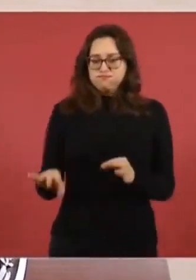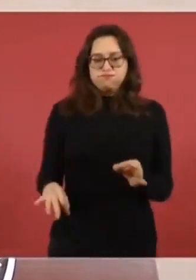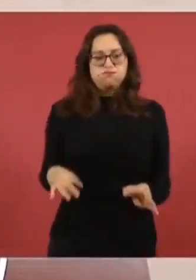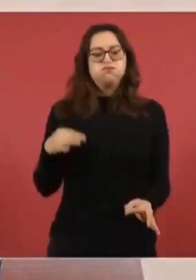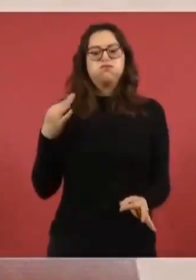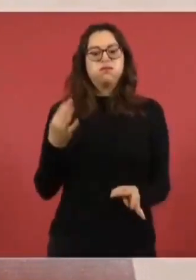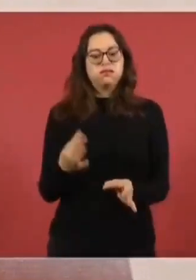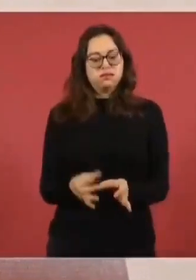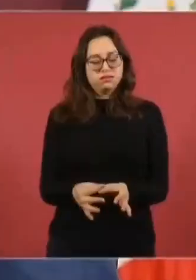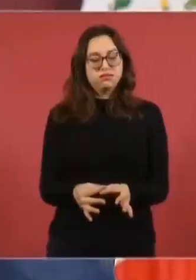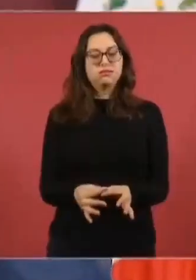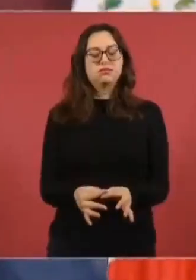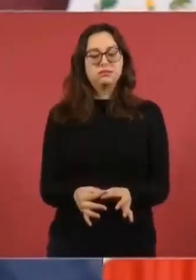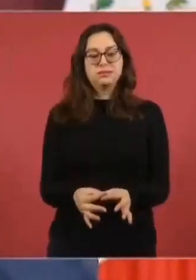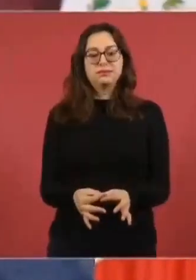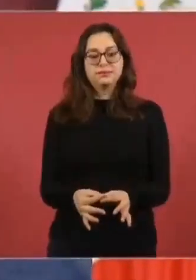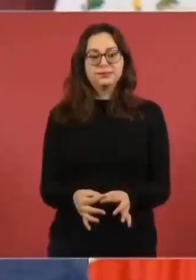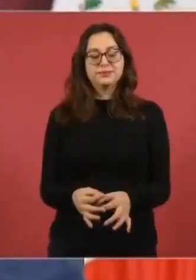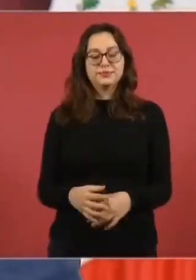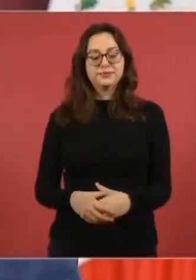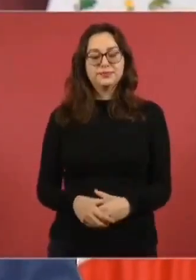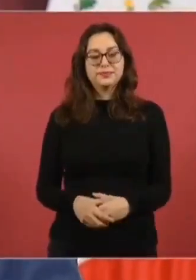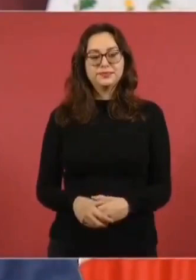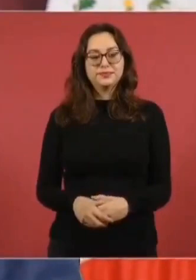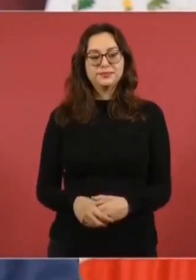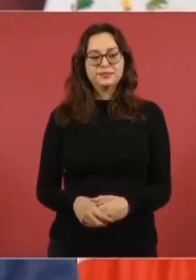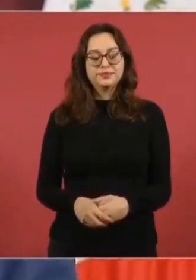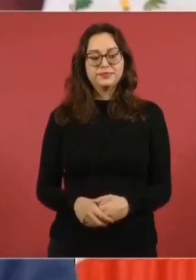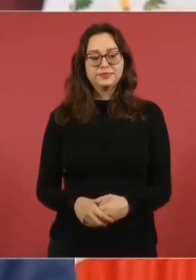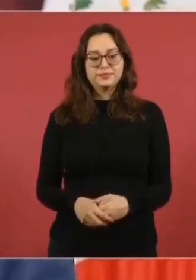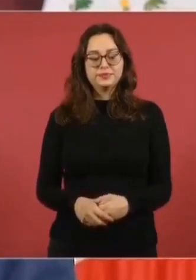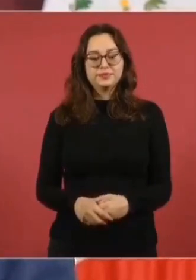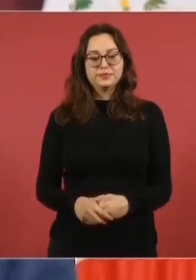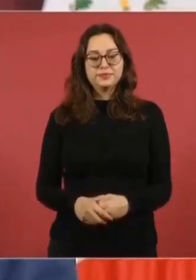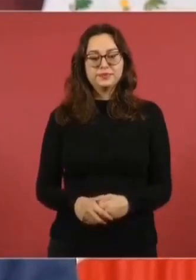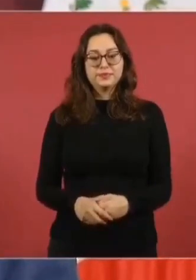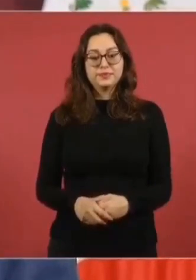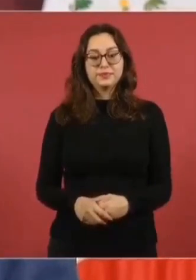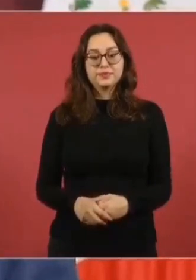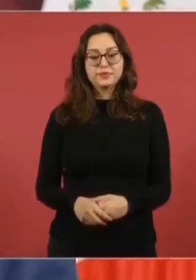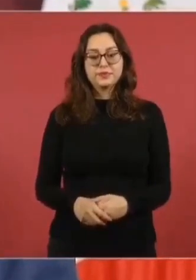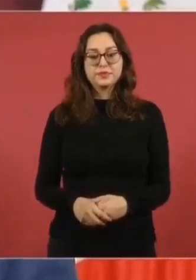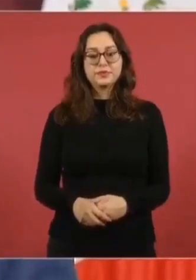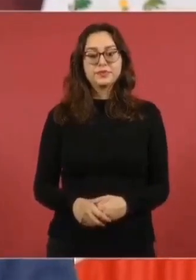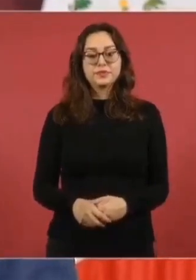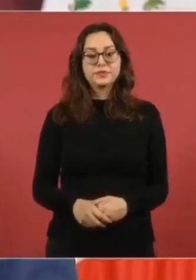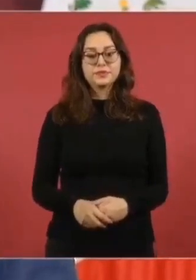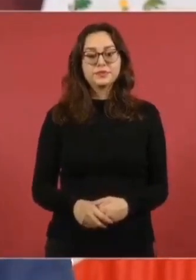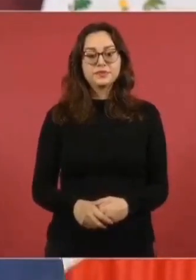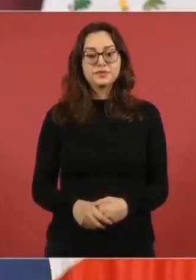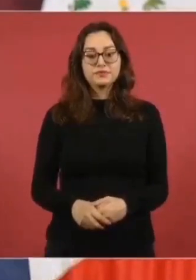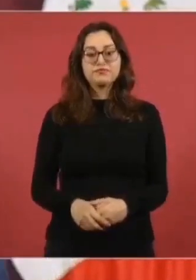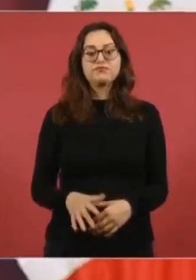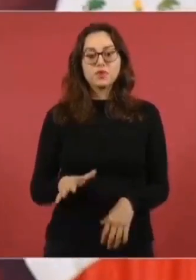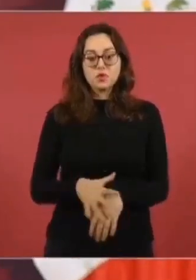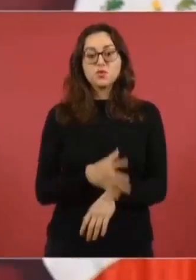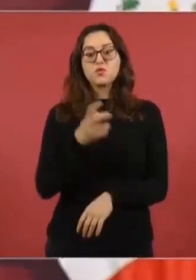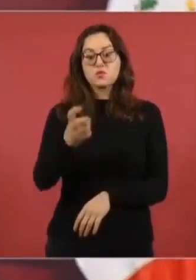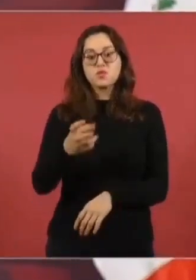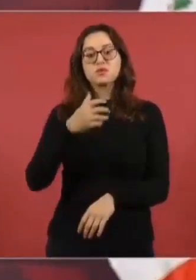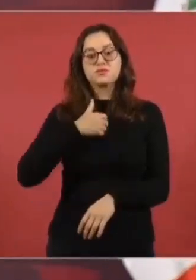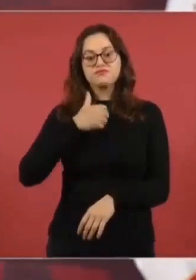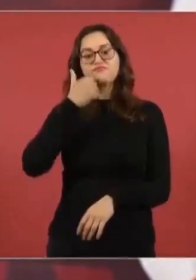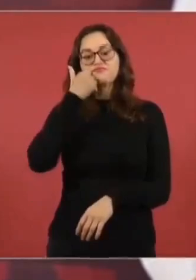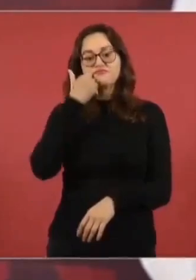gobierno y qué mejor que informar sobre